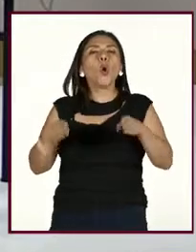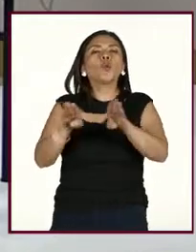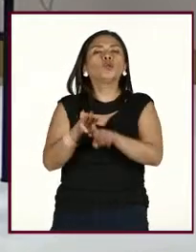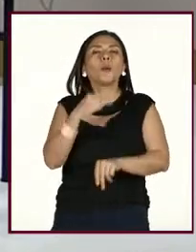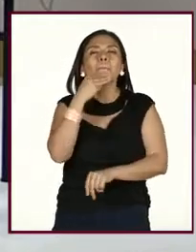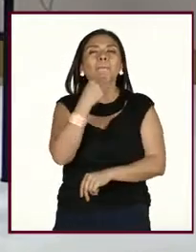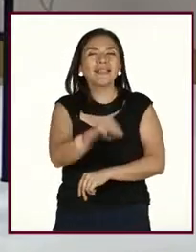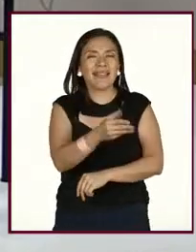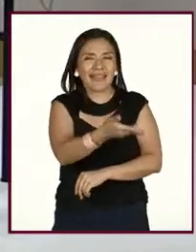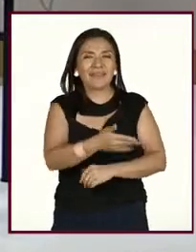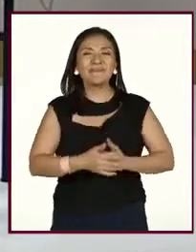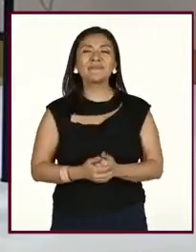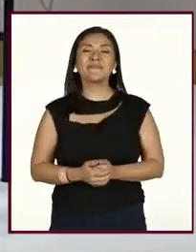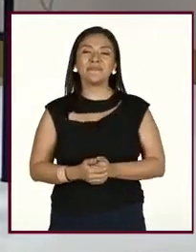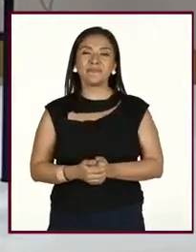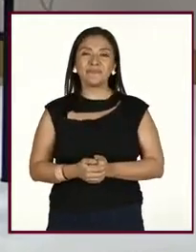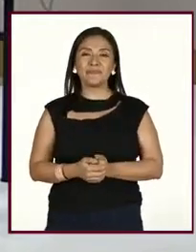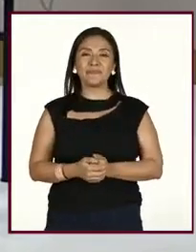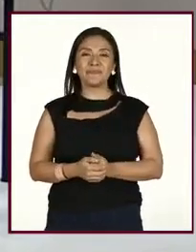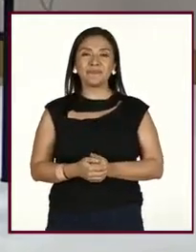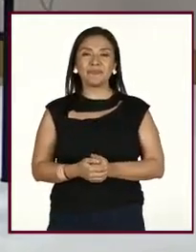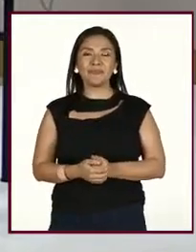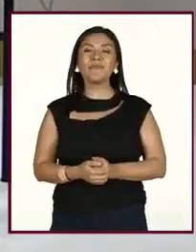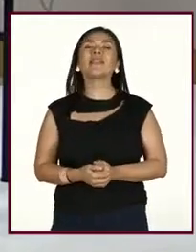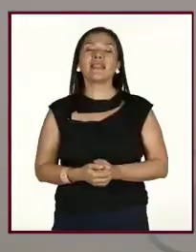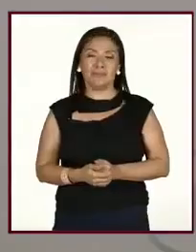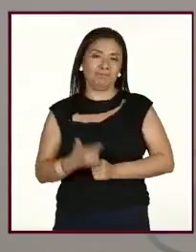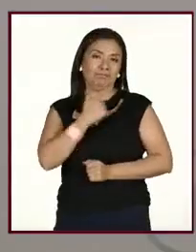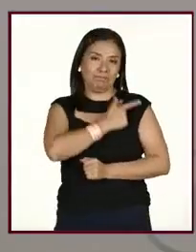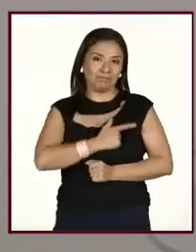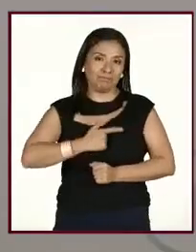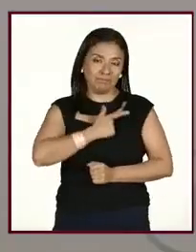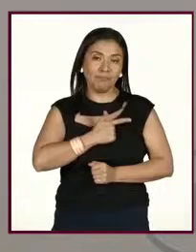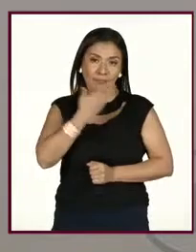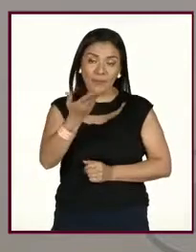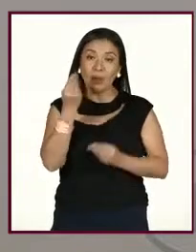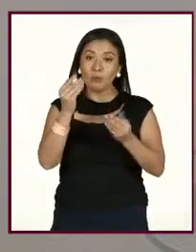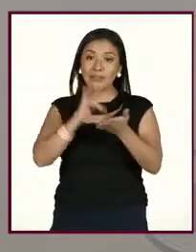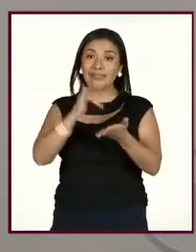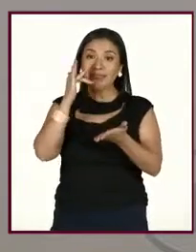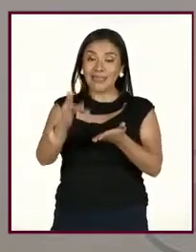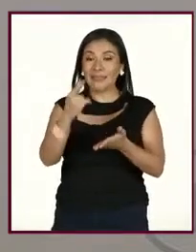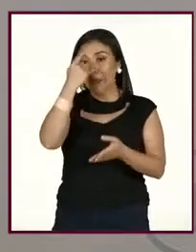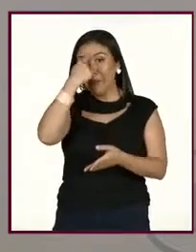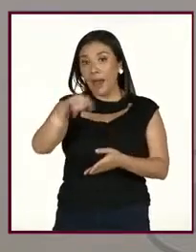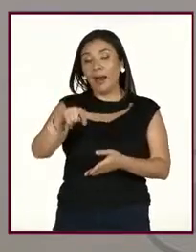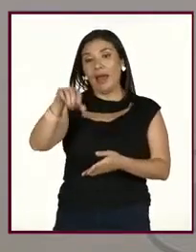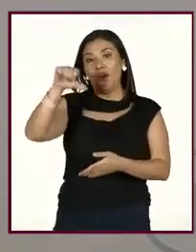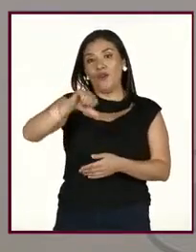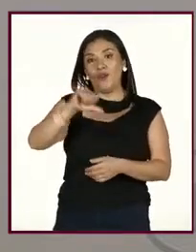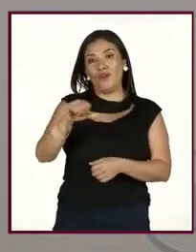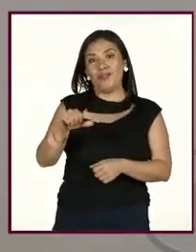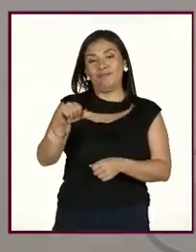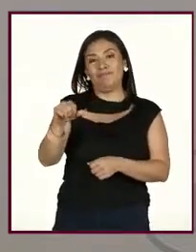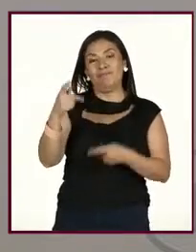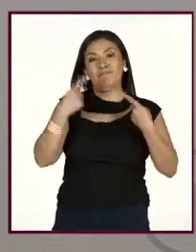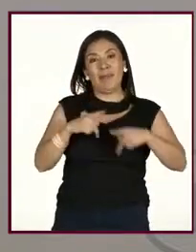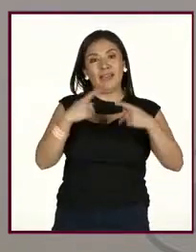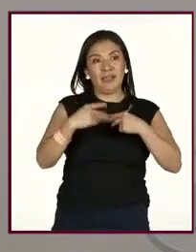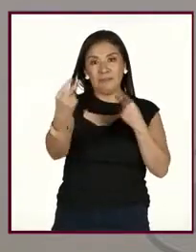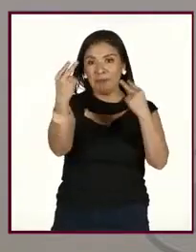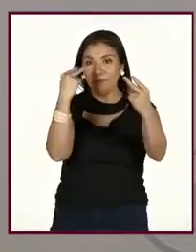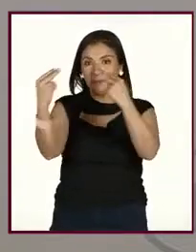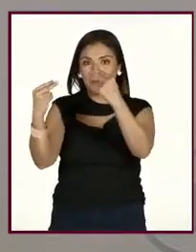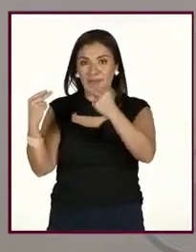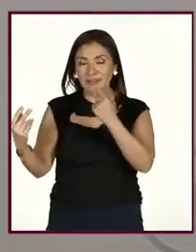manera de conclusión. Adelante, por favor. Claro, pues bueno, muchas gracias por todas las personas que han estado aquí